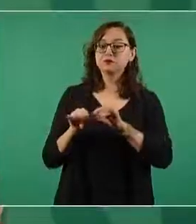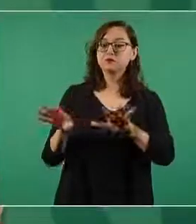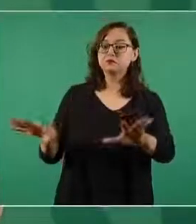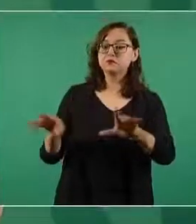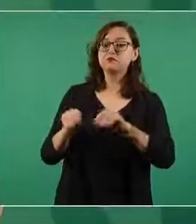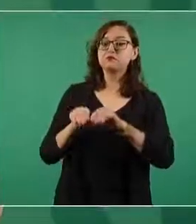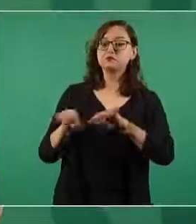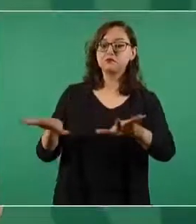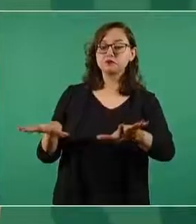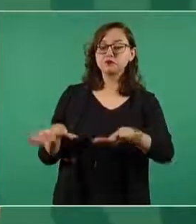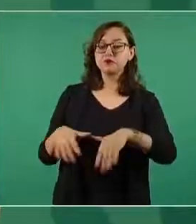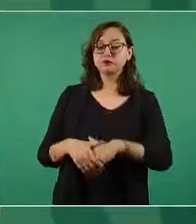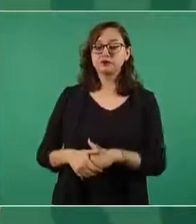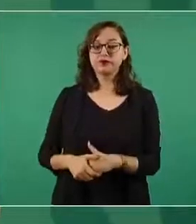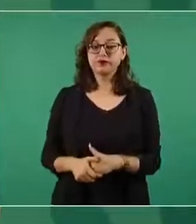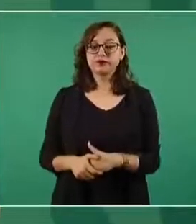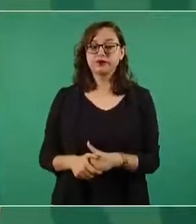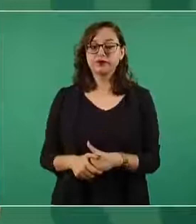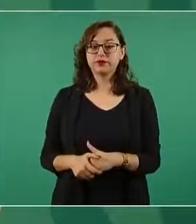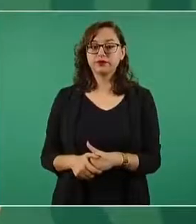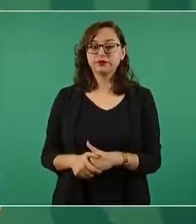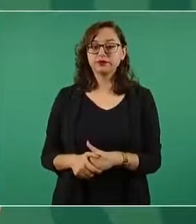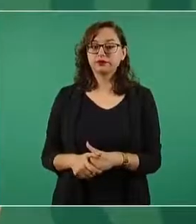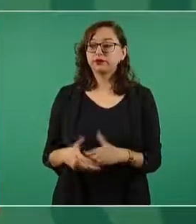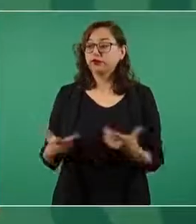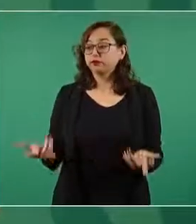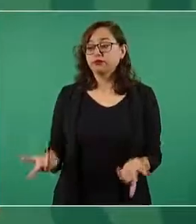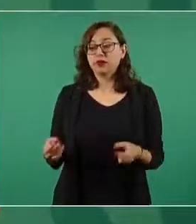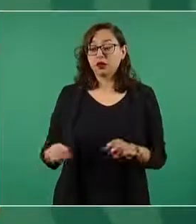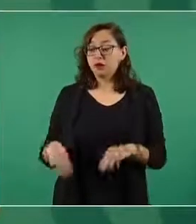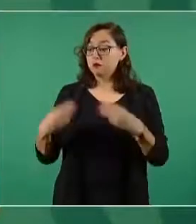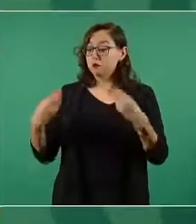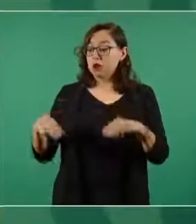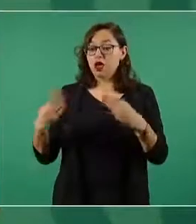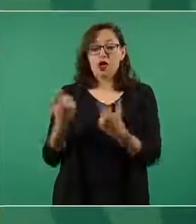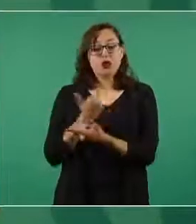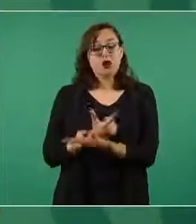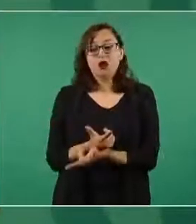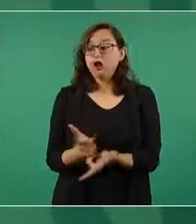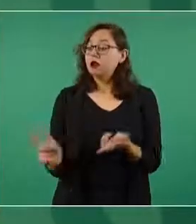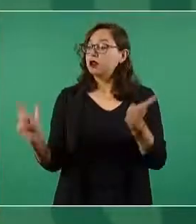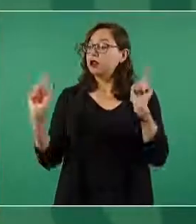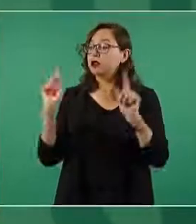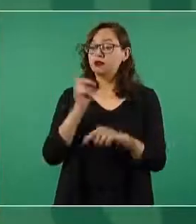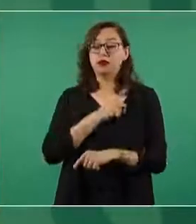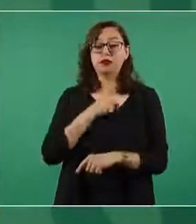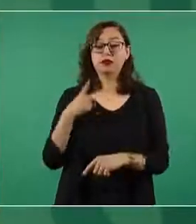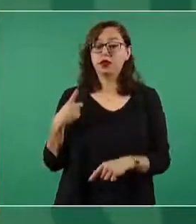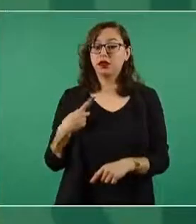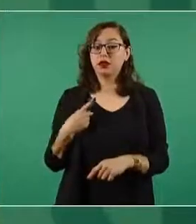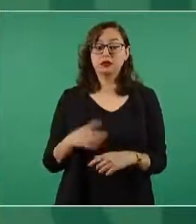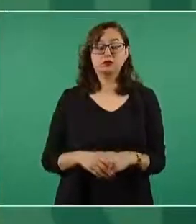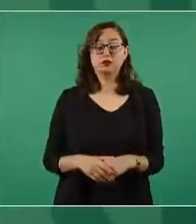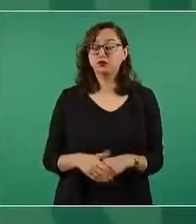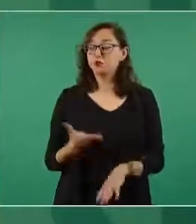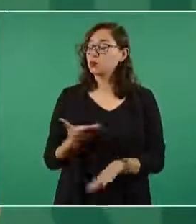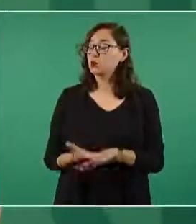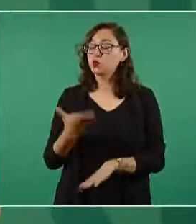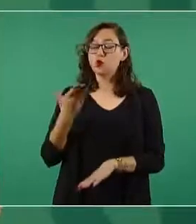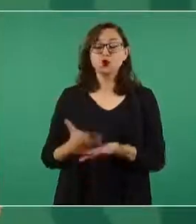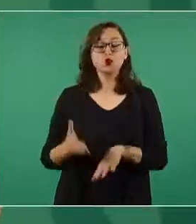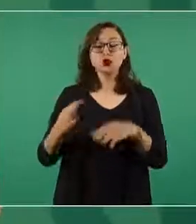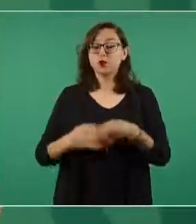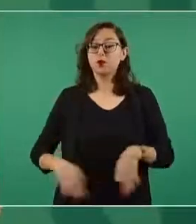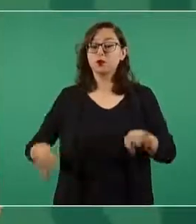el que se liberara el mercado, que era muy importante la libertad, sobre todo la